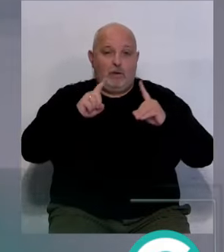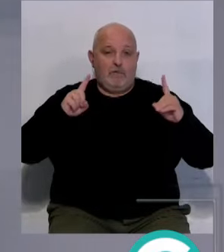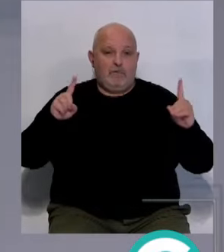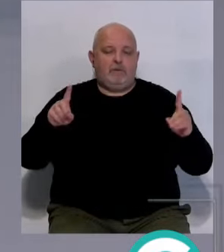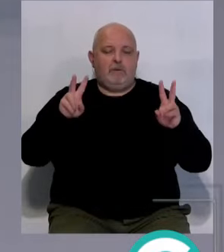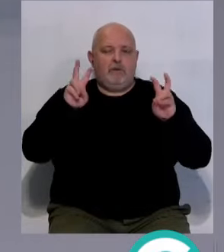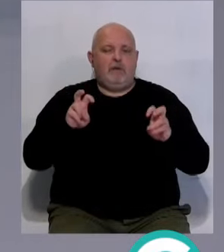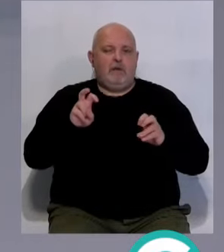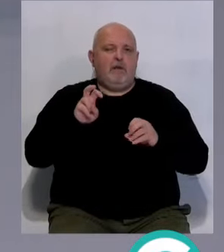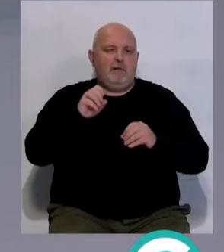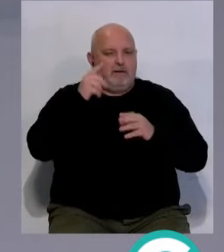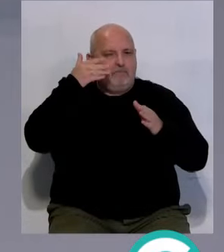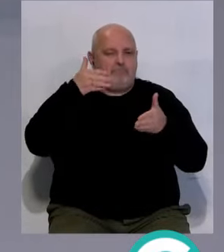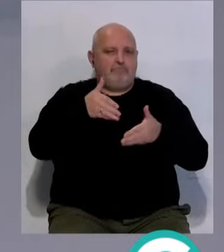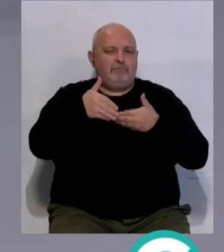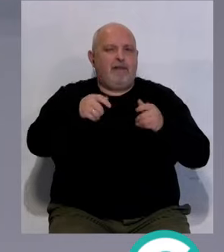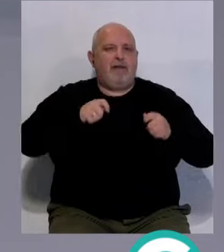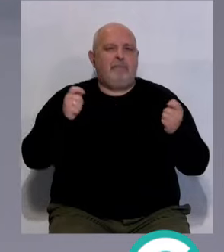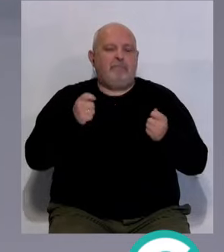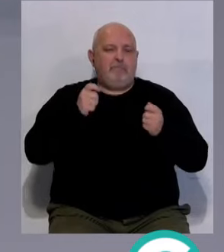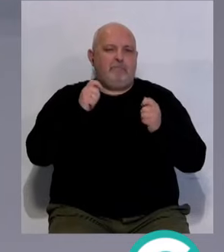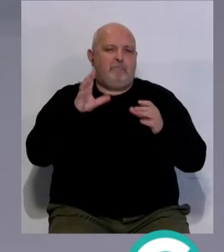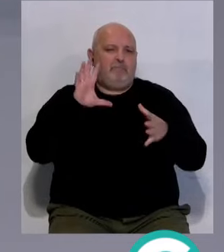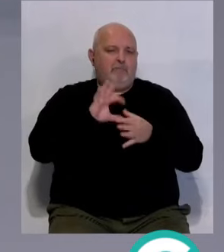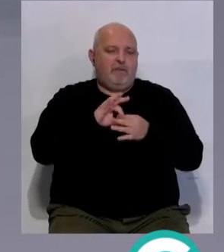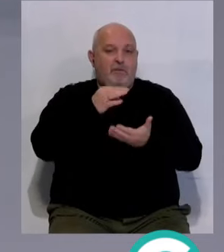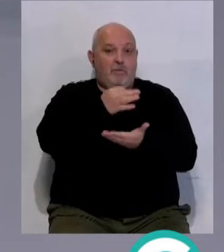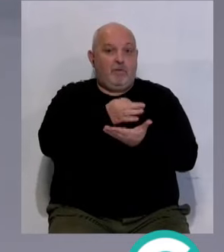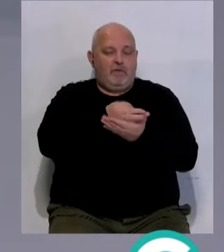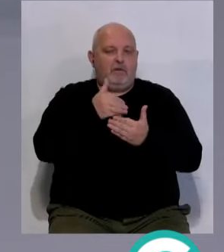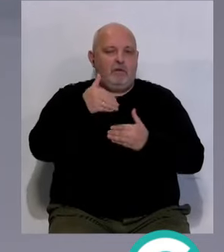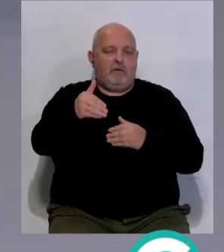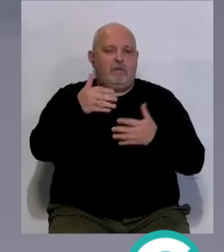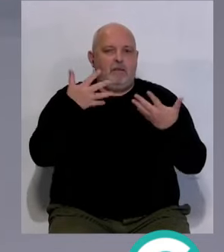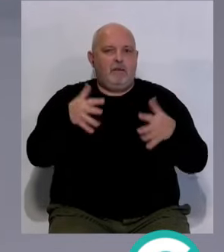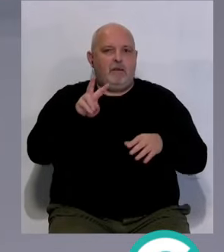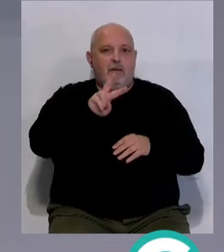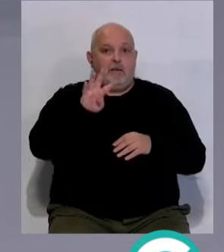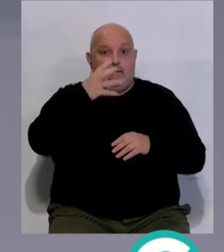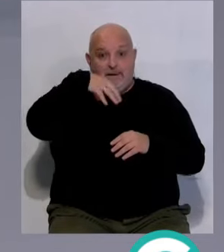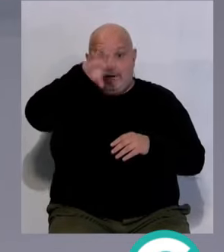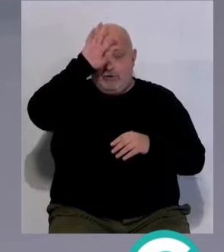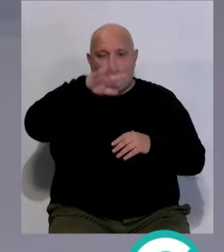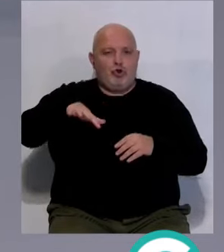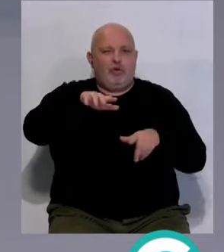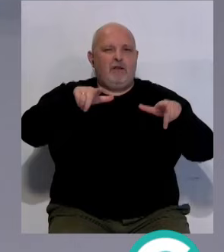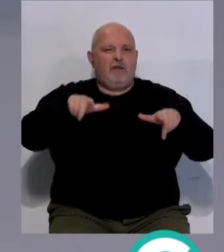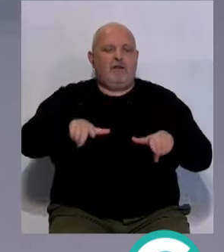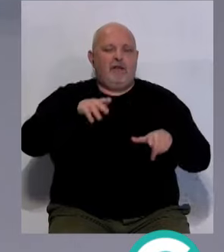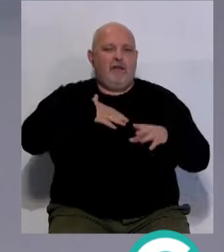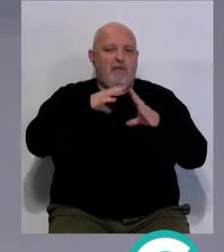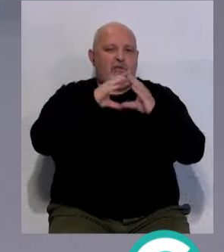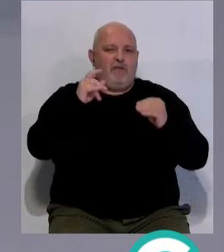días del año son los enfoques de las campañas para la promoción de la ciudad. El próximo miércoles 24 de enero en el Stand de